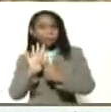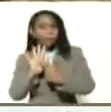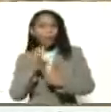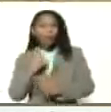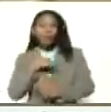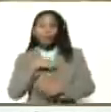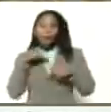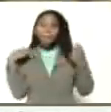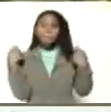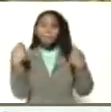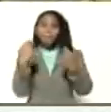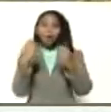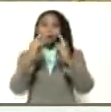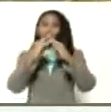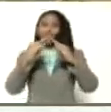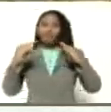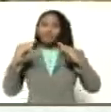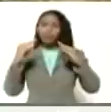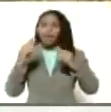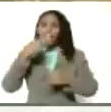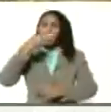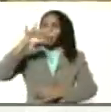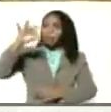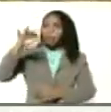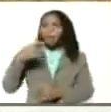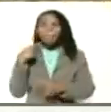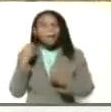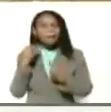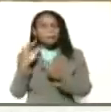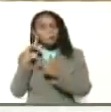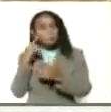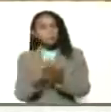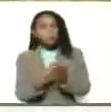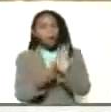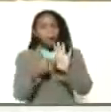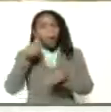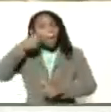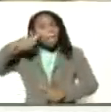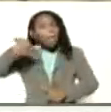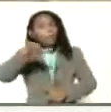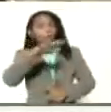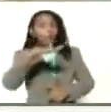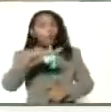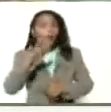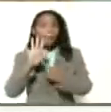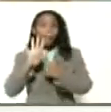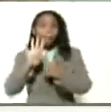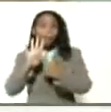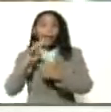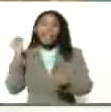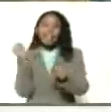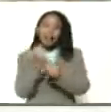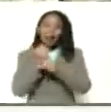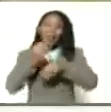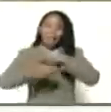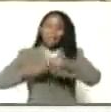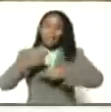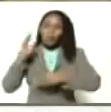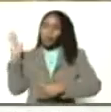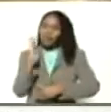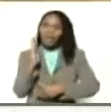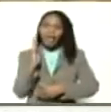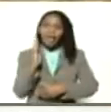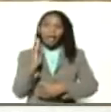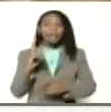popular cabaña salada para así mostrarle al país todo el trabajo que vienen haciendo los equipos